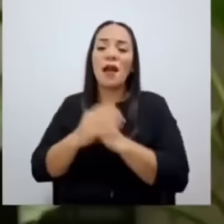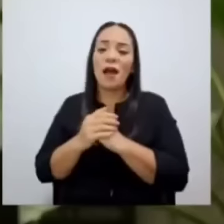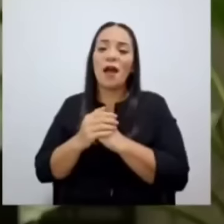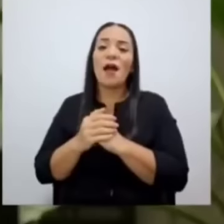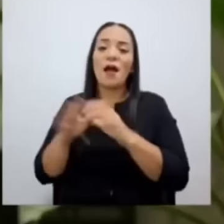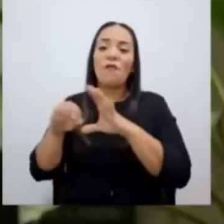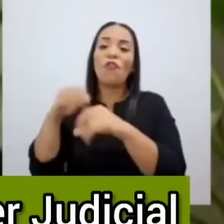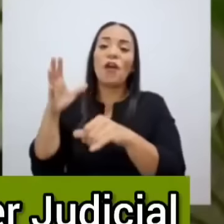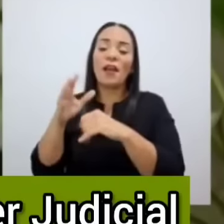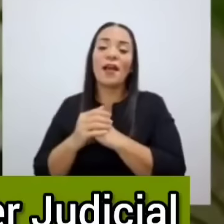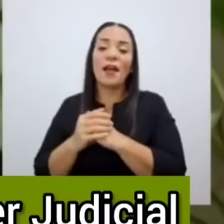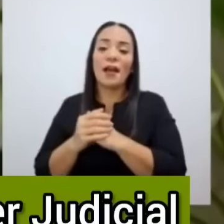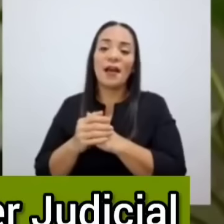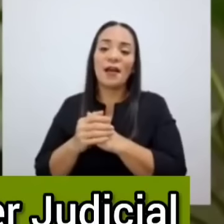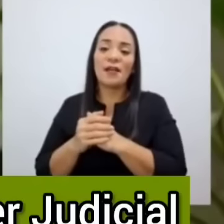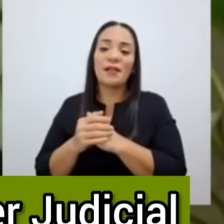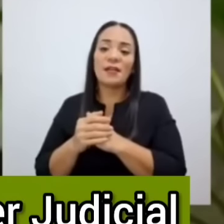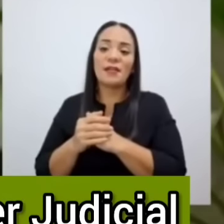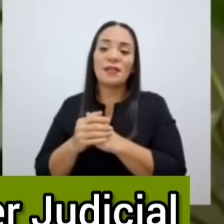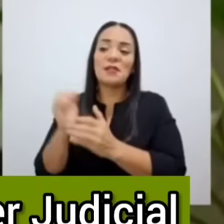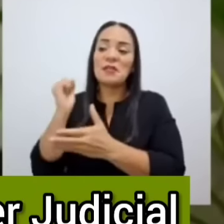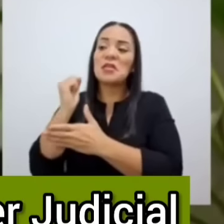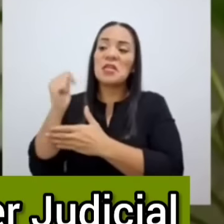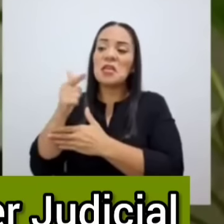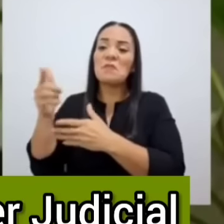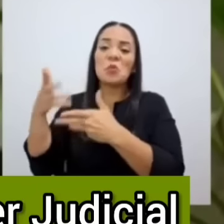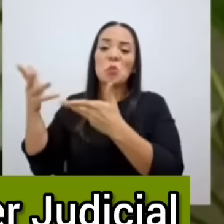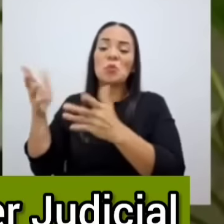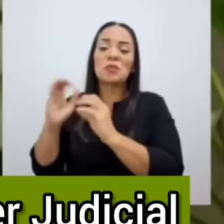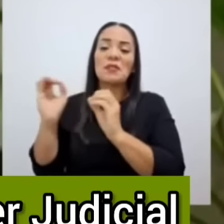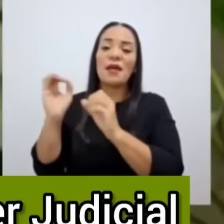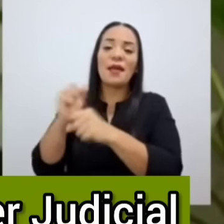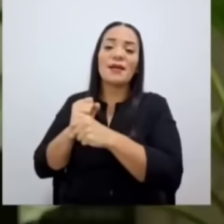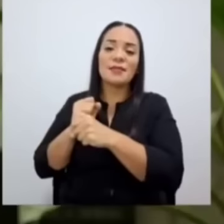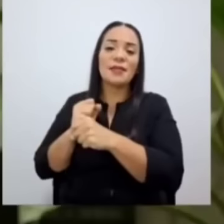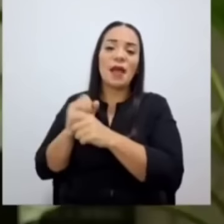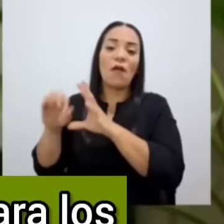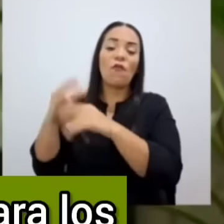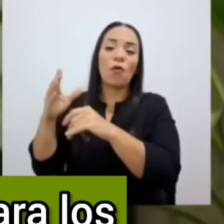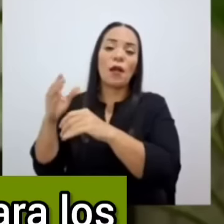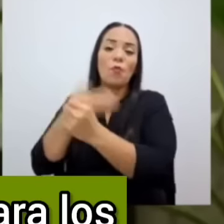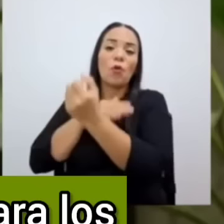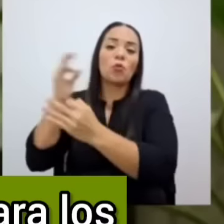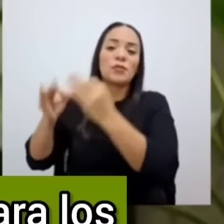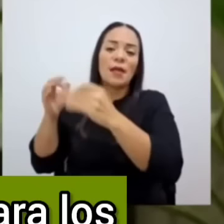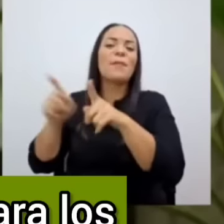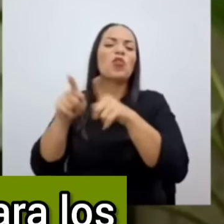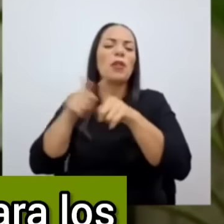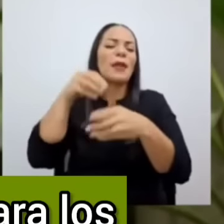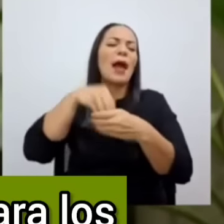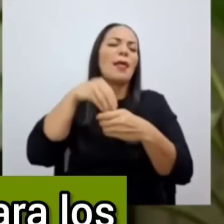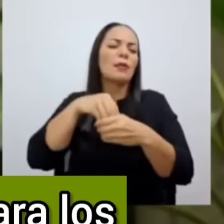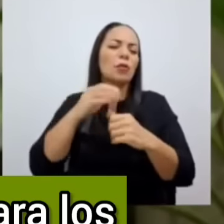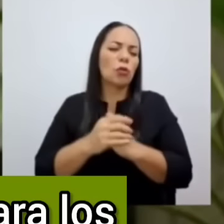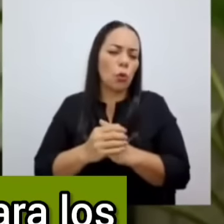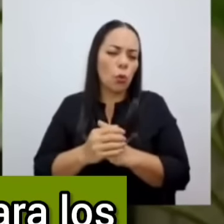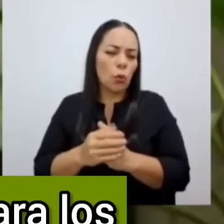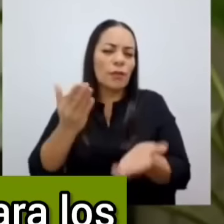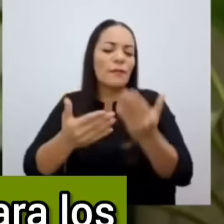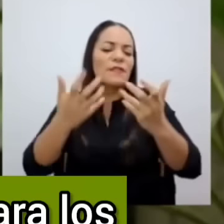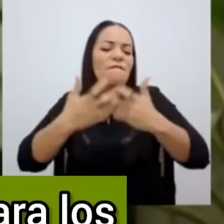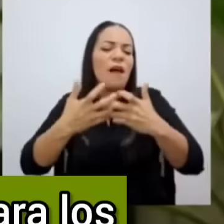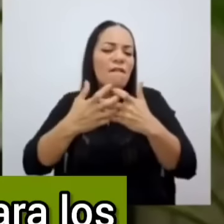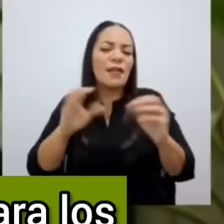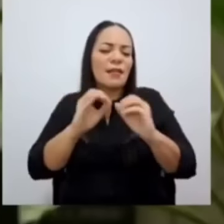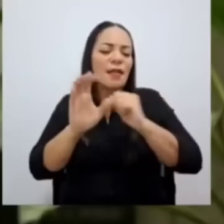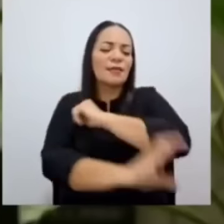para los crímenes cometidos afuera del Poder Judicial, será también una fábrica de impunidad